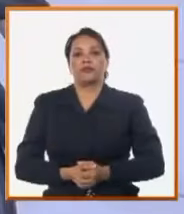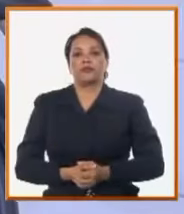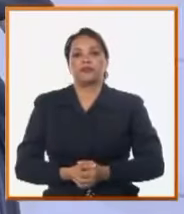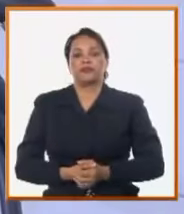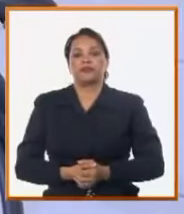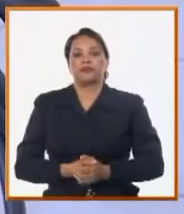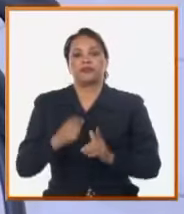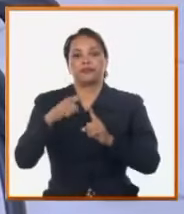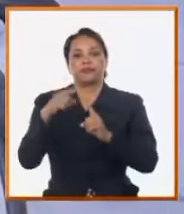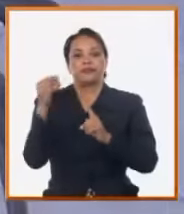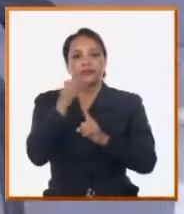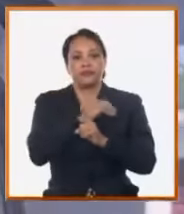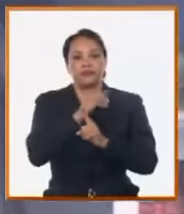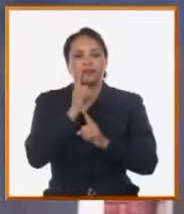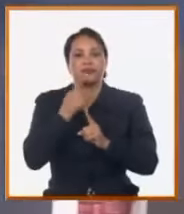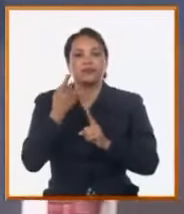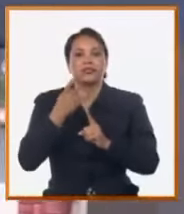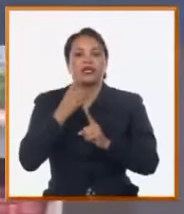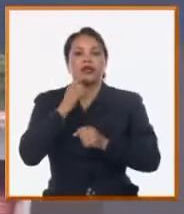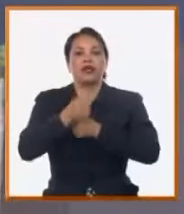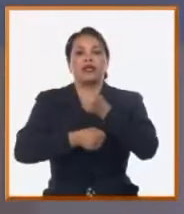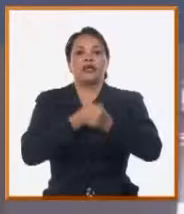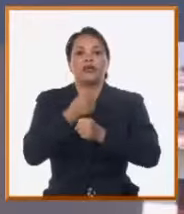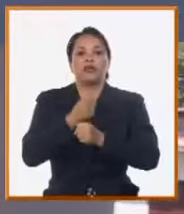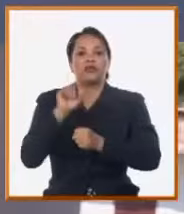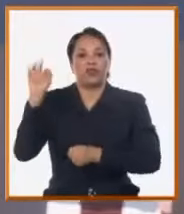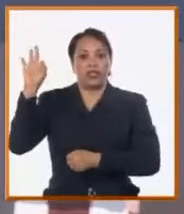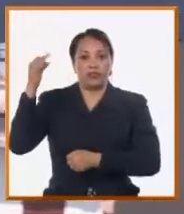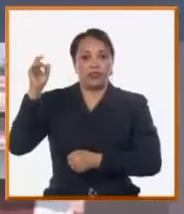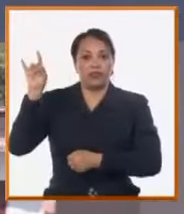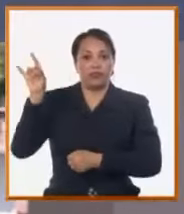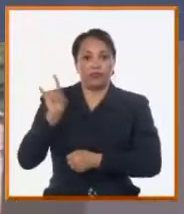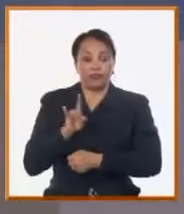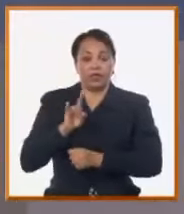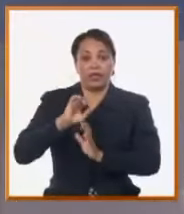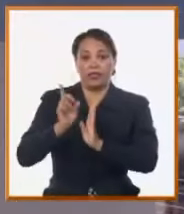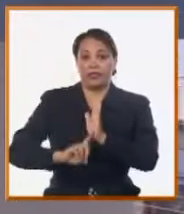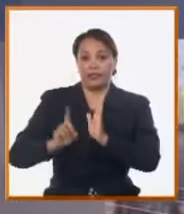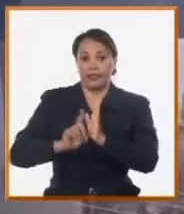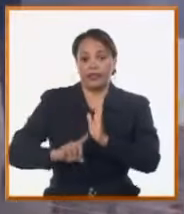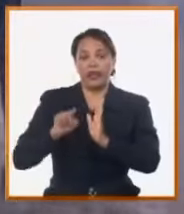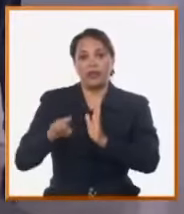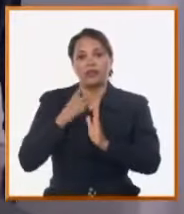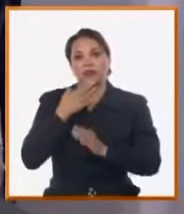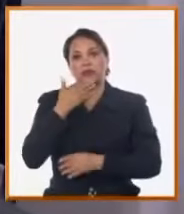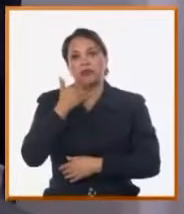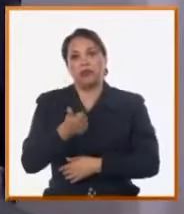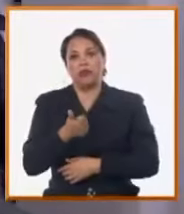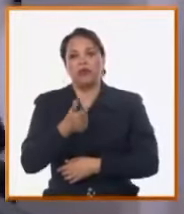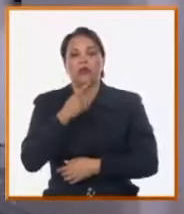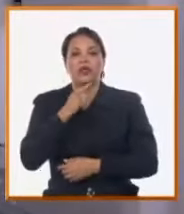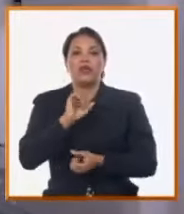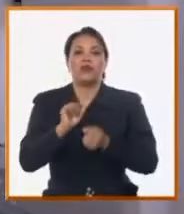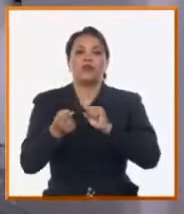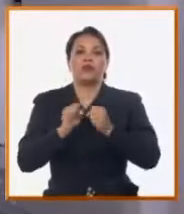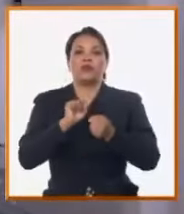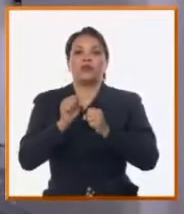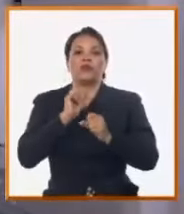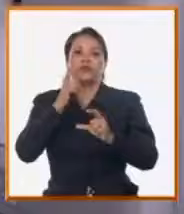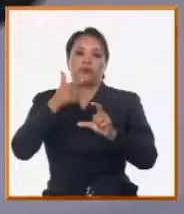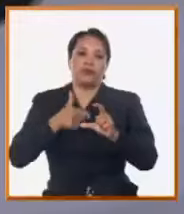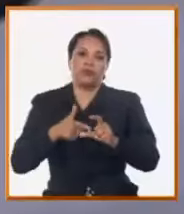con base en el uso de la energía solar fotovoltaica, constituyen una eficaz iniciativa para contribuir a minimizar el impacto de la escasez de